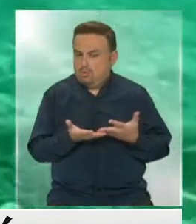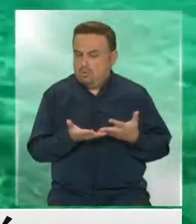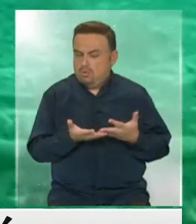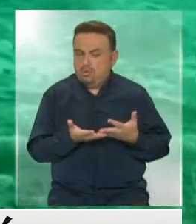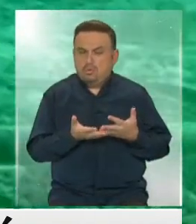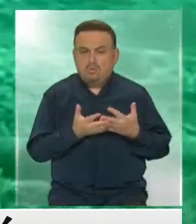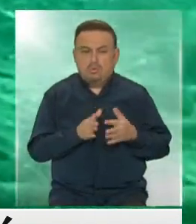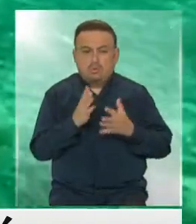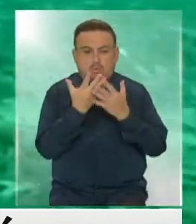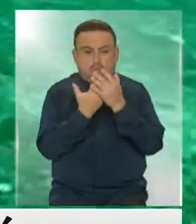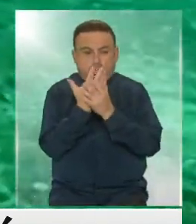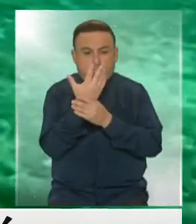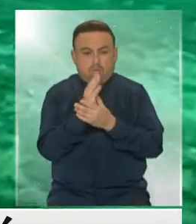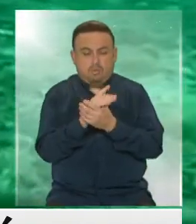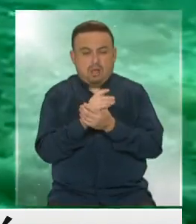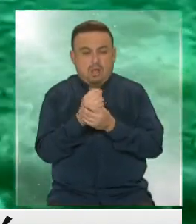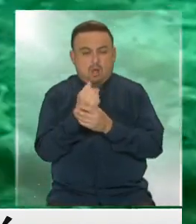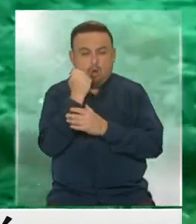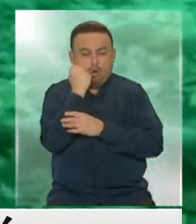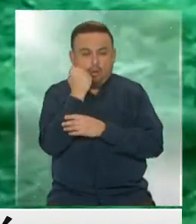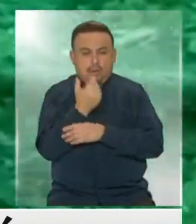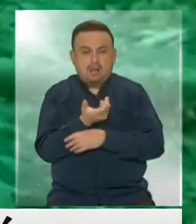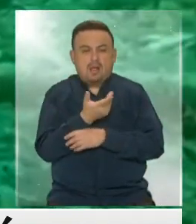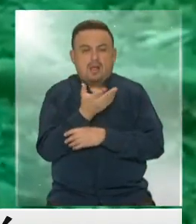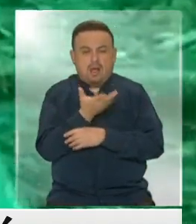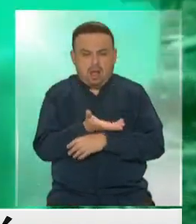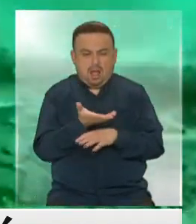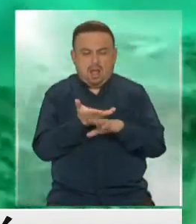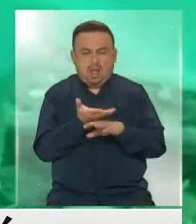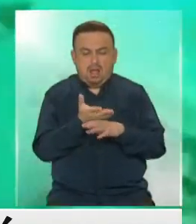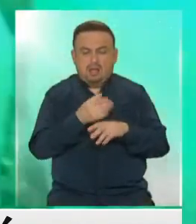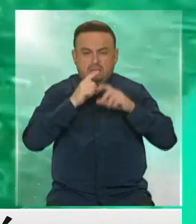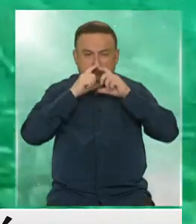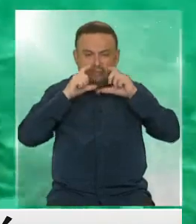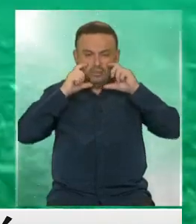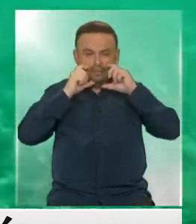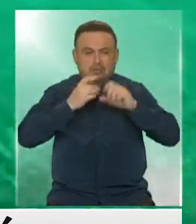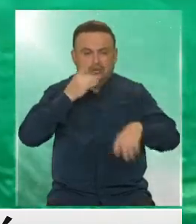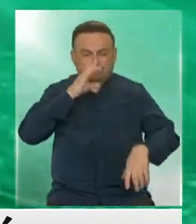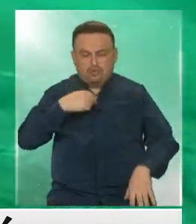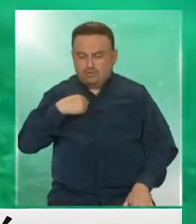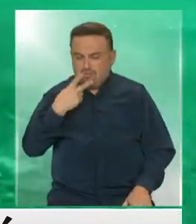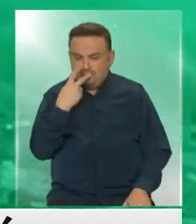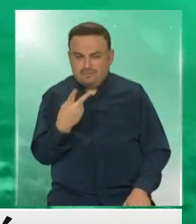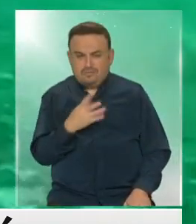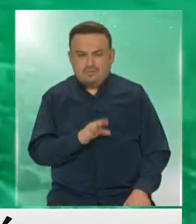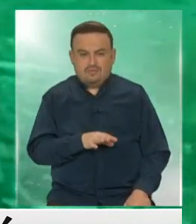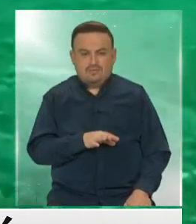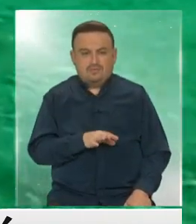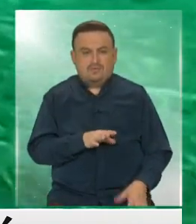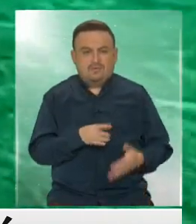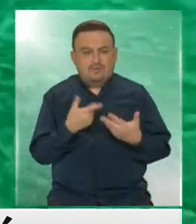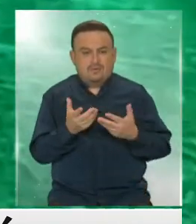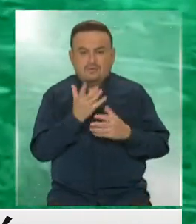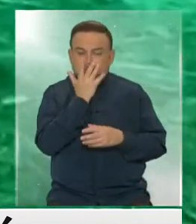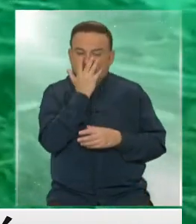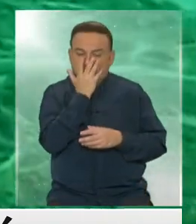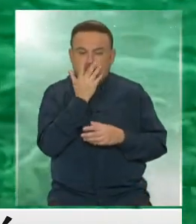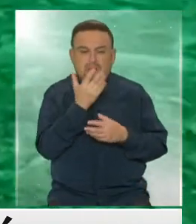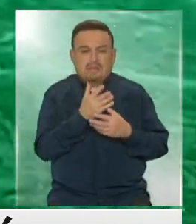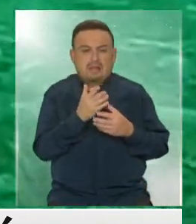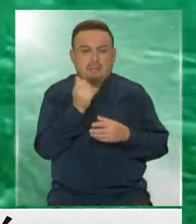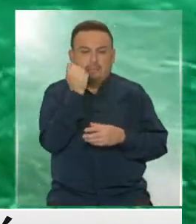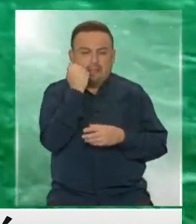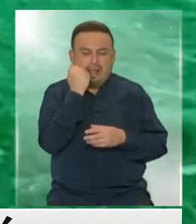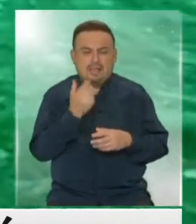guantes de goma, también hay mascarillas, no solo como las que vemos las quirúrgicas acá, sino también de